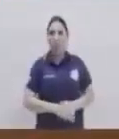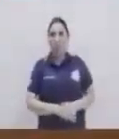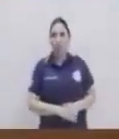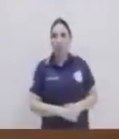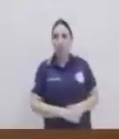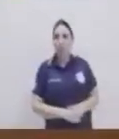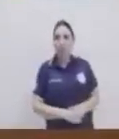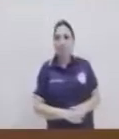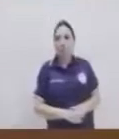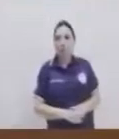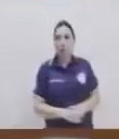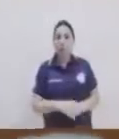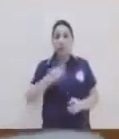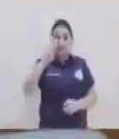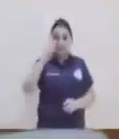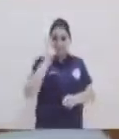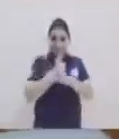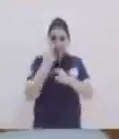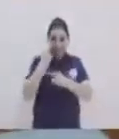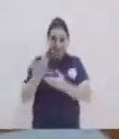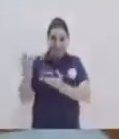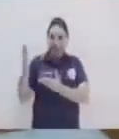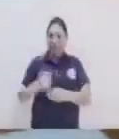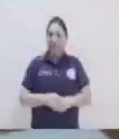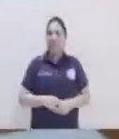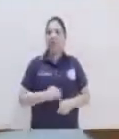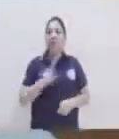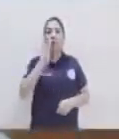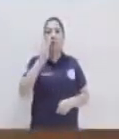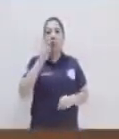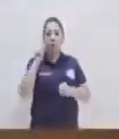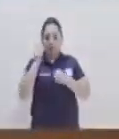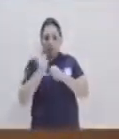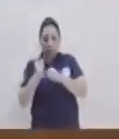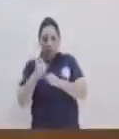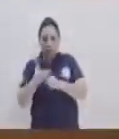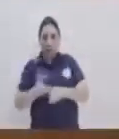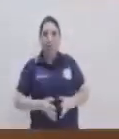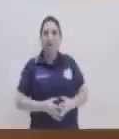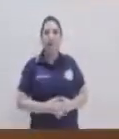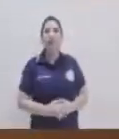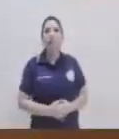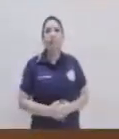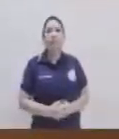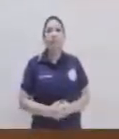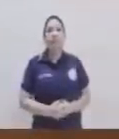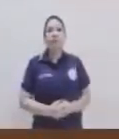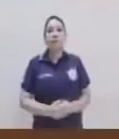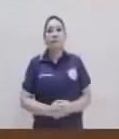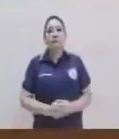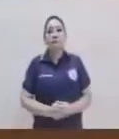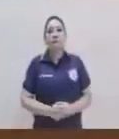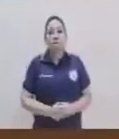centímetros por acá. Y luego otros 4 centímetros en esta otra parte.